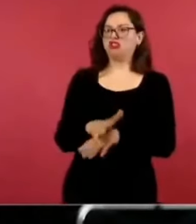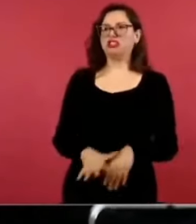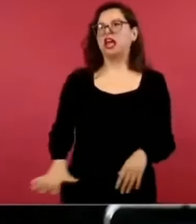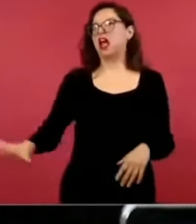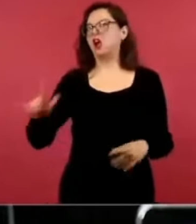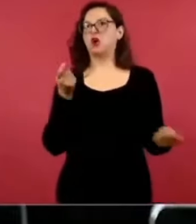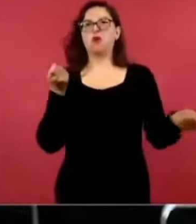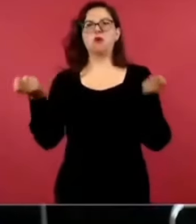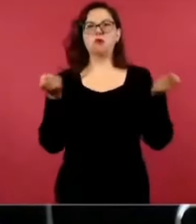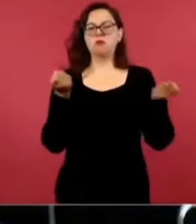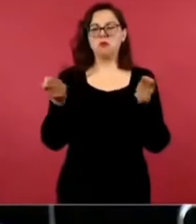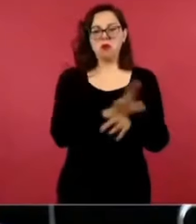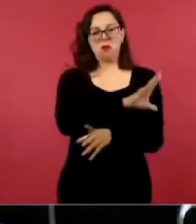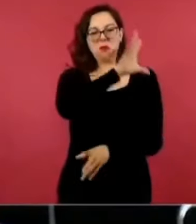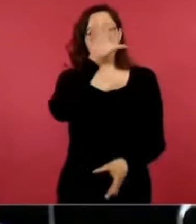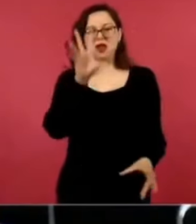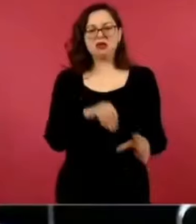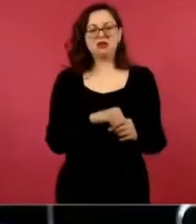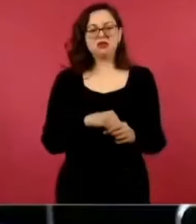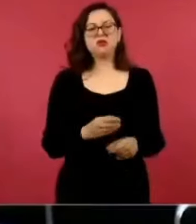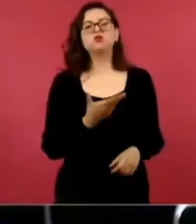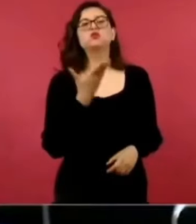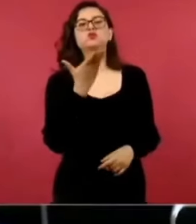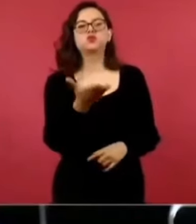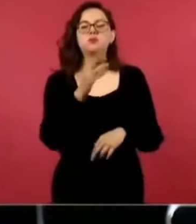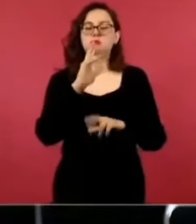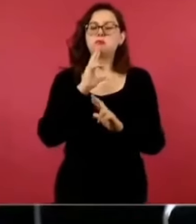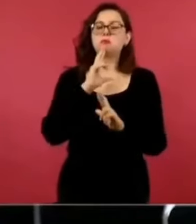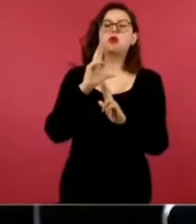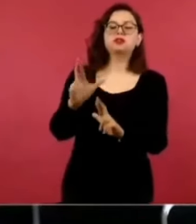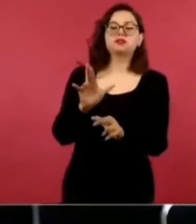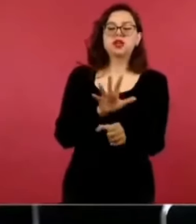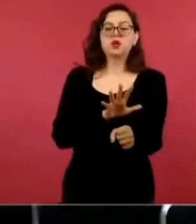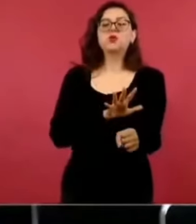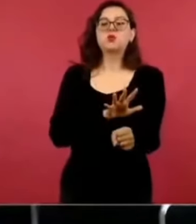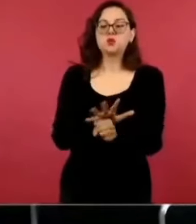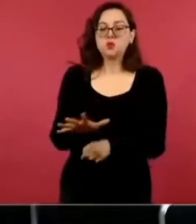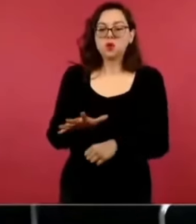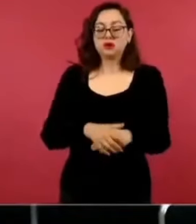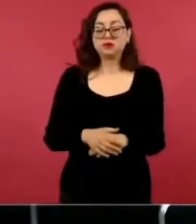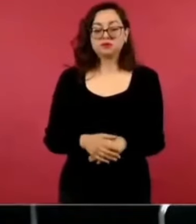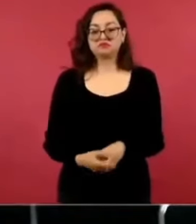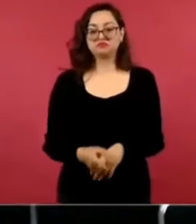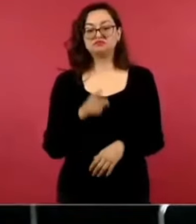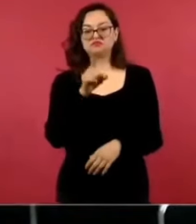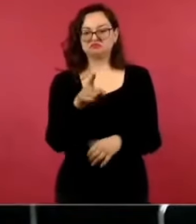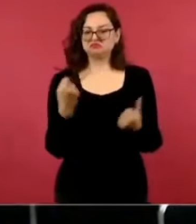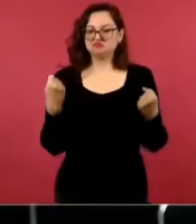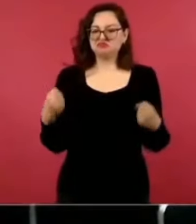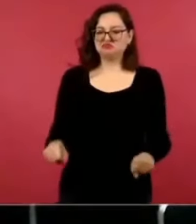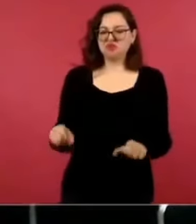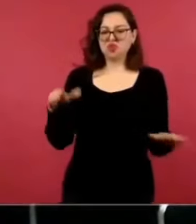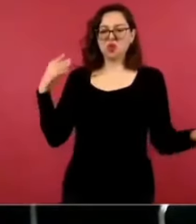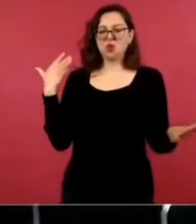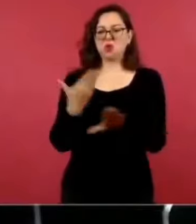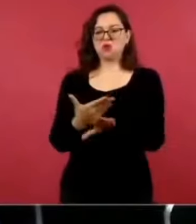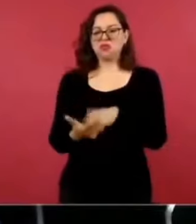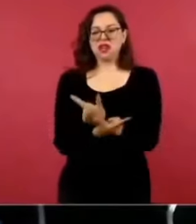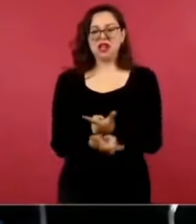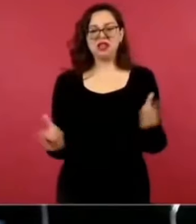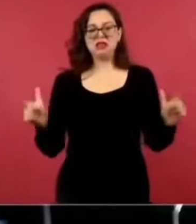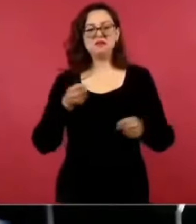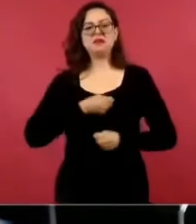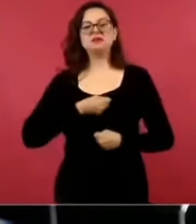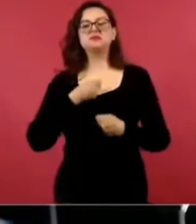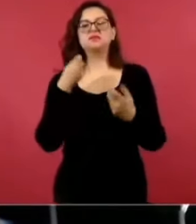absoluto. ¿Qué le responde a quienes afirman que usted es un autoritario y que está en contra de la libertad de expresión